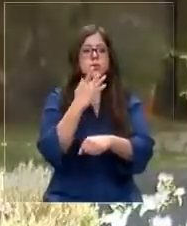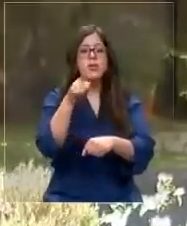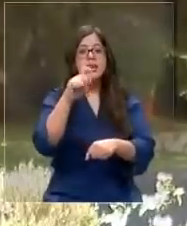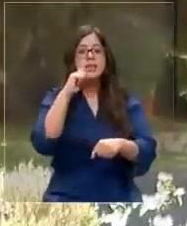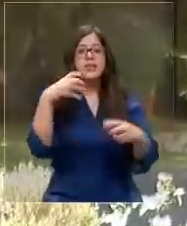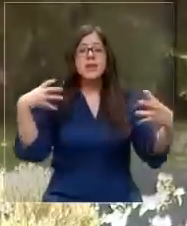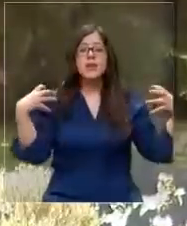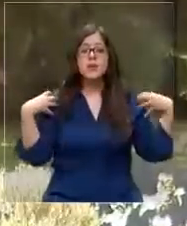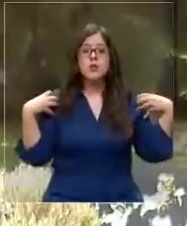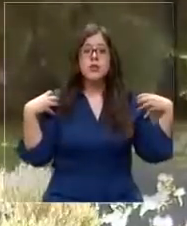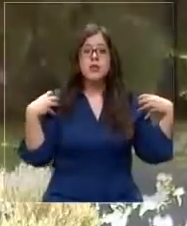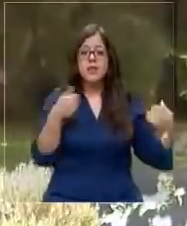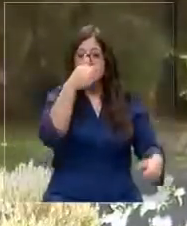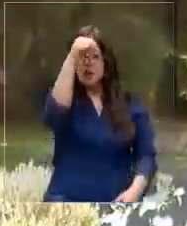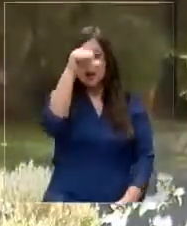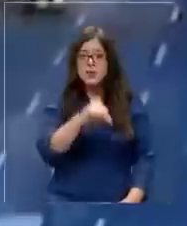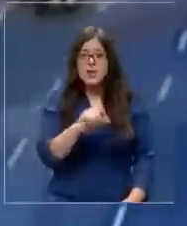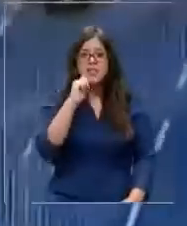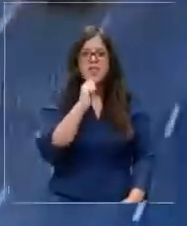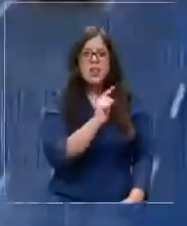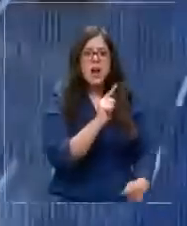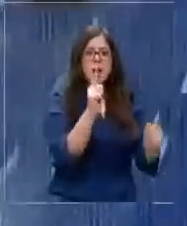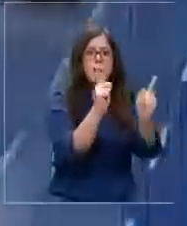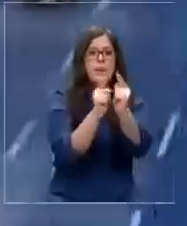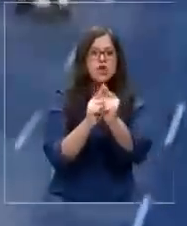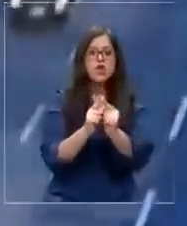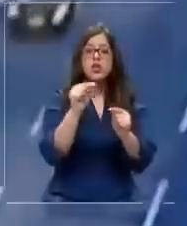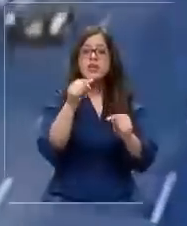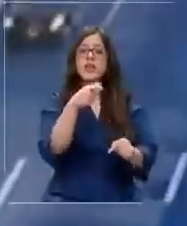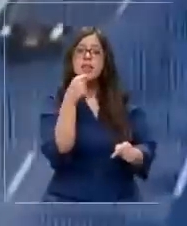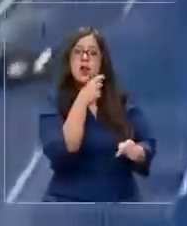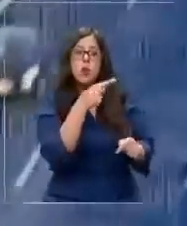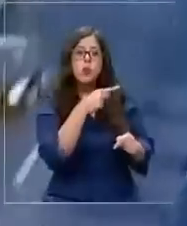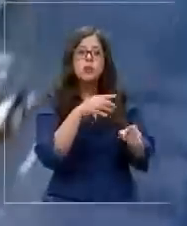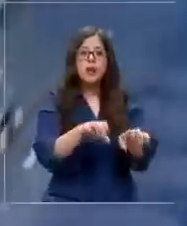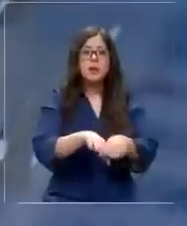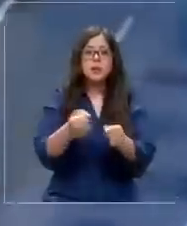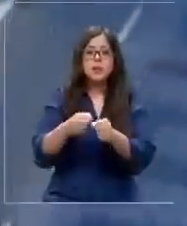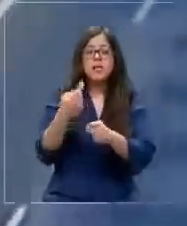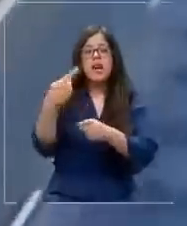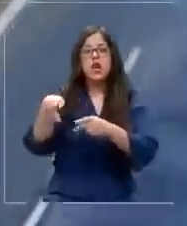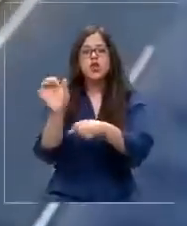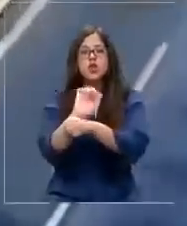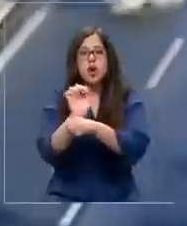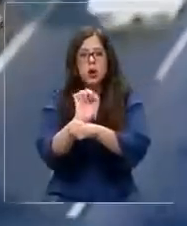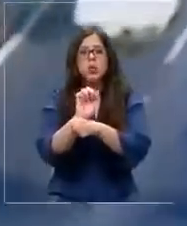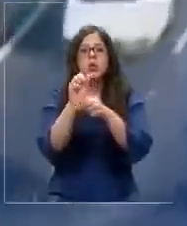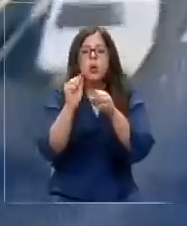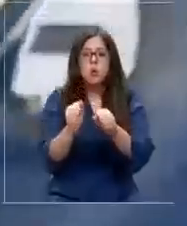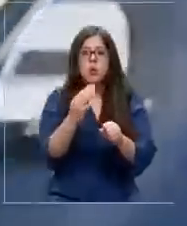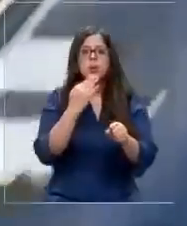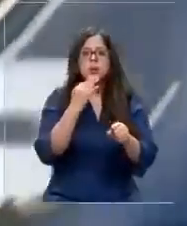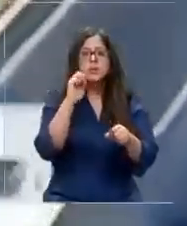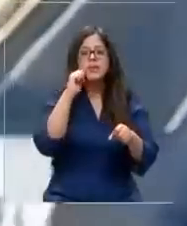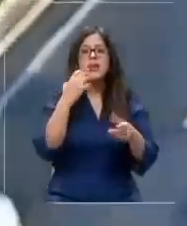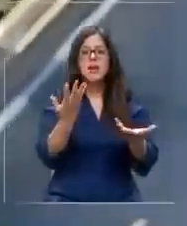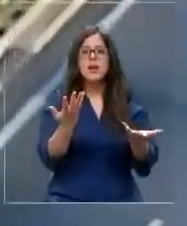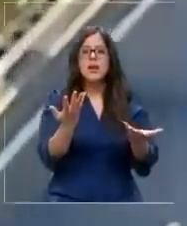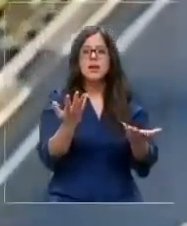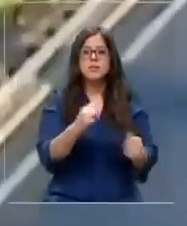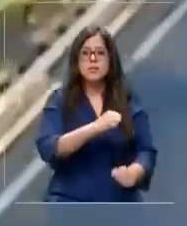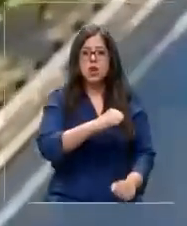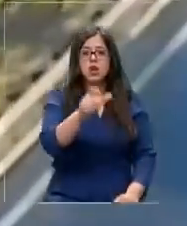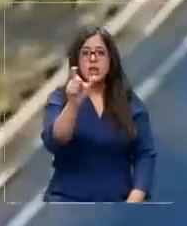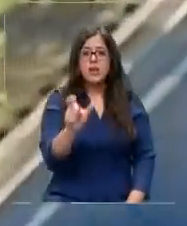responsabilidad penal es personal. Y las denuncias por los daños provocados en otros vehículos podrían incluso ir en contra del